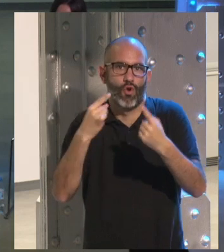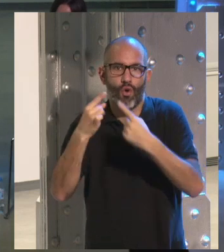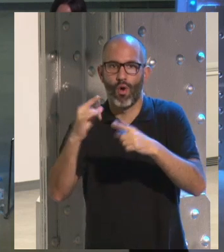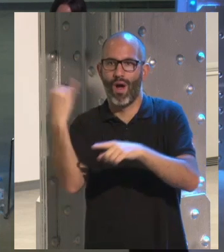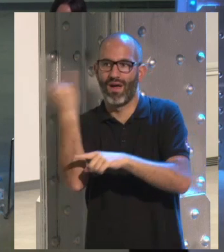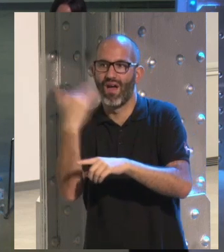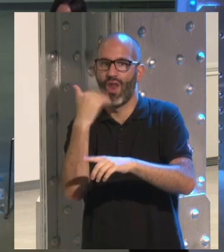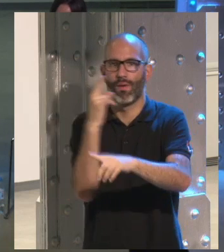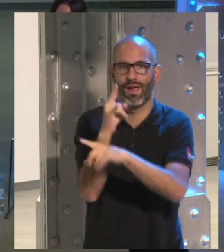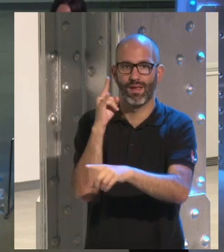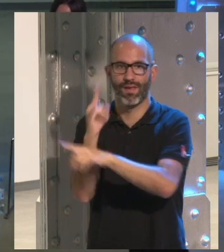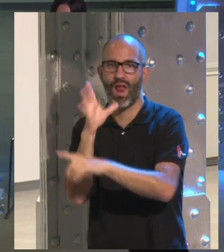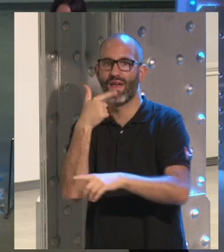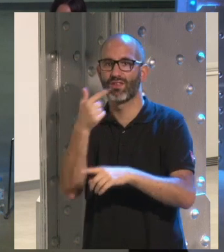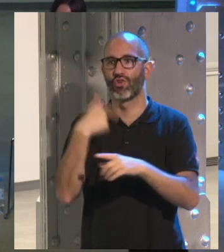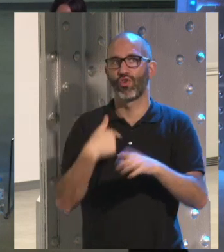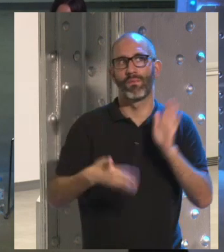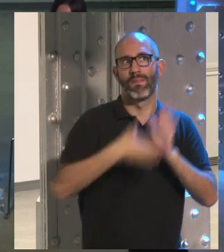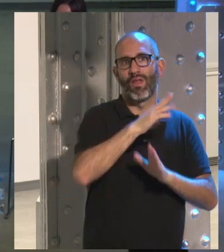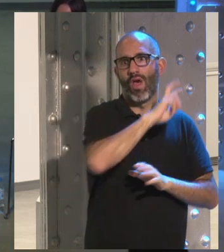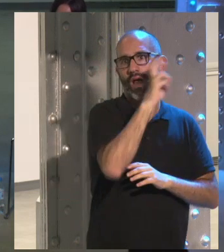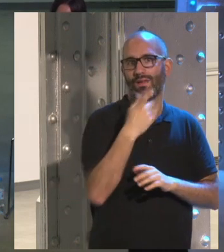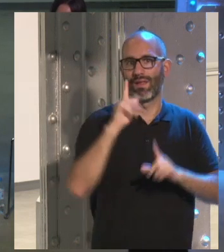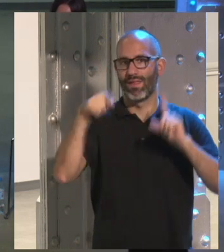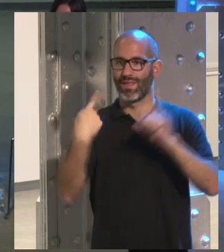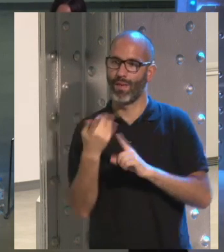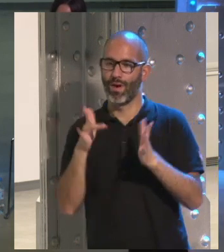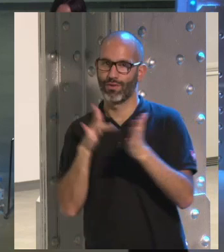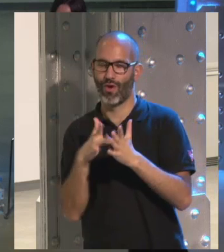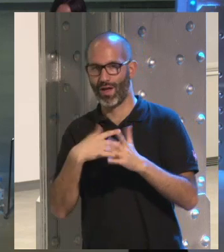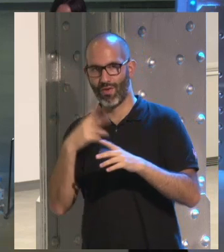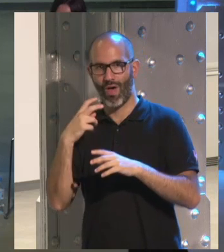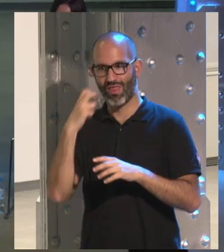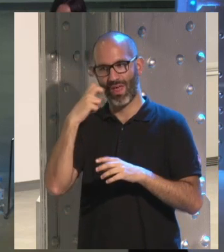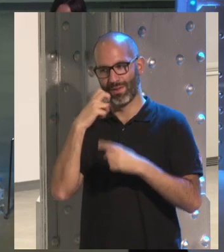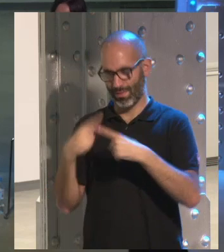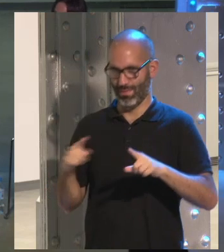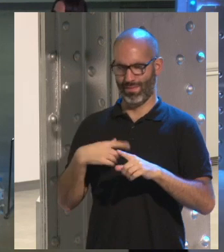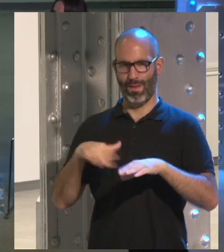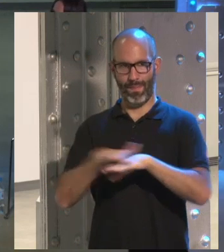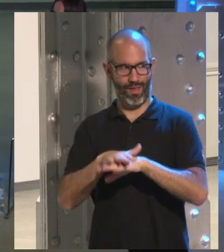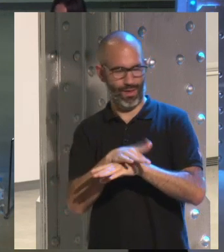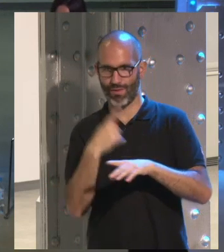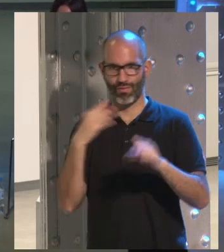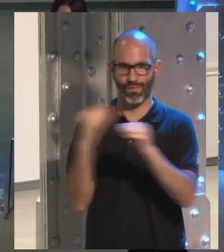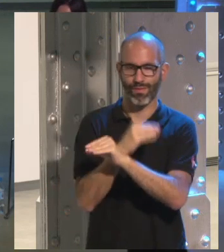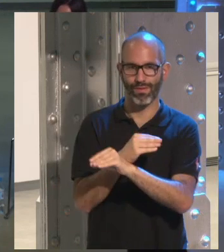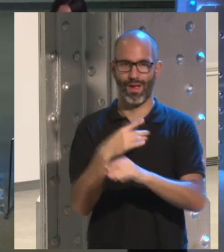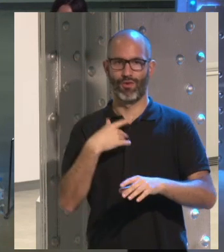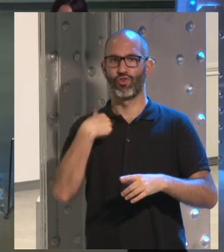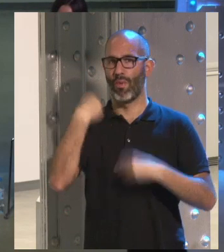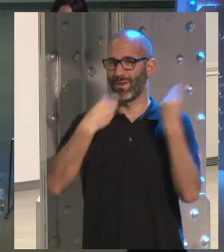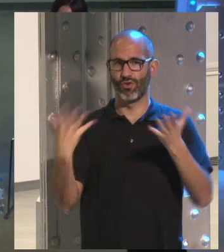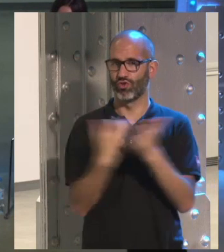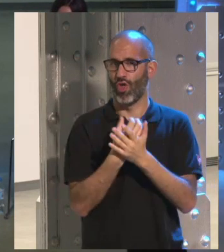jefe diciéndole que estaba en un sitio y se ha sacado una foto con unas gambas estando en otro. Es decir, yo creo que todo